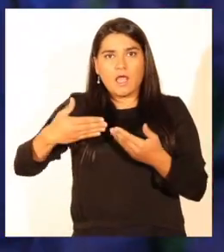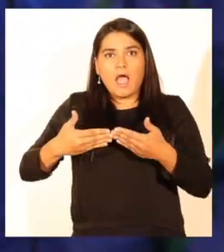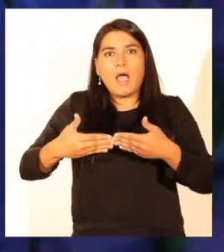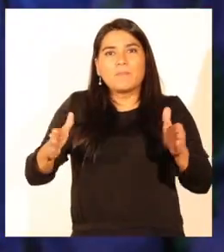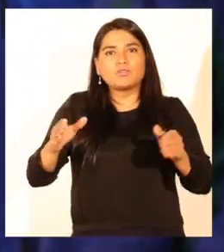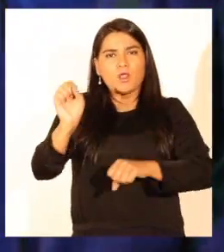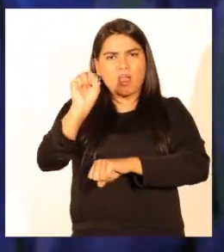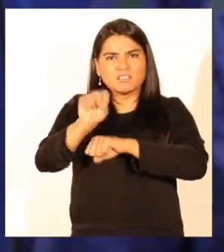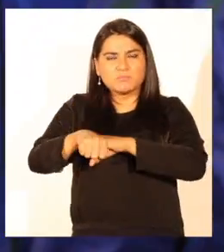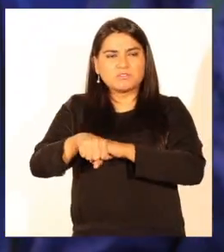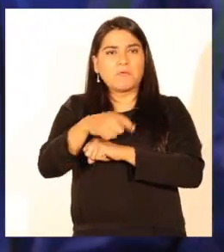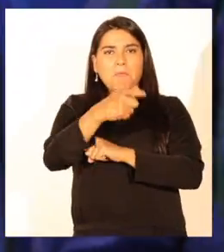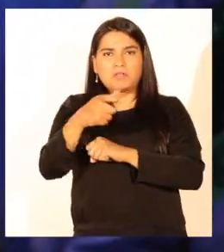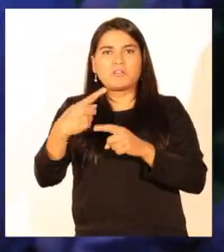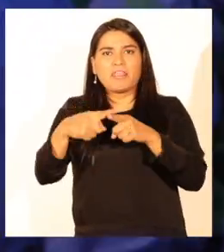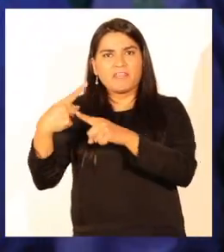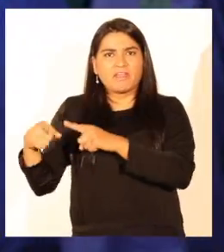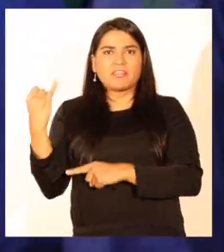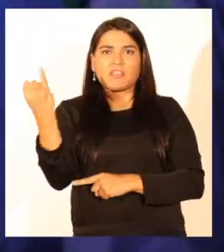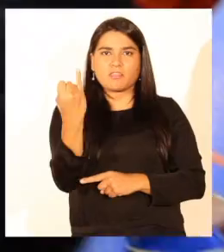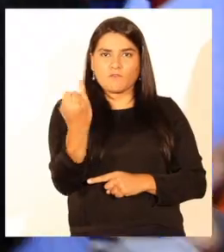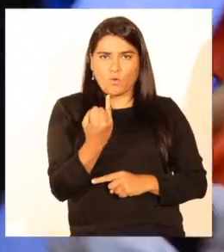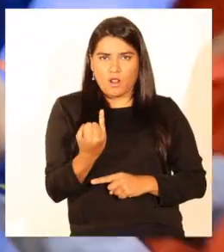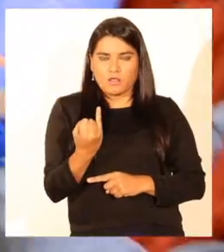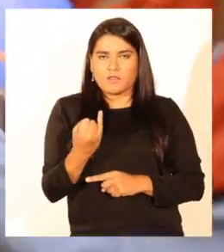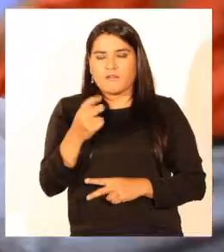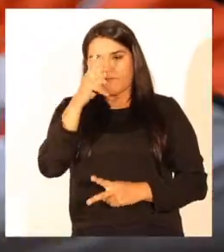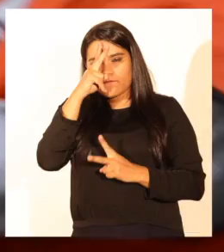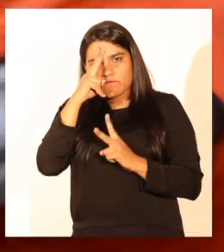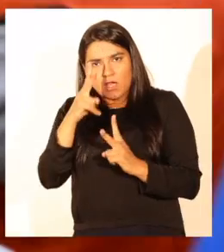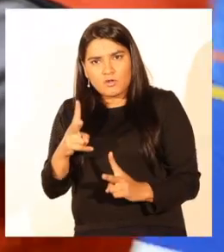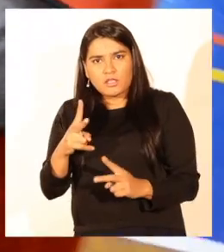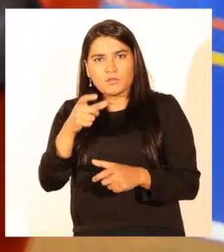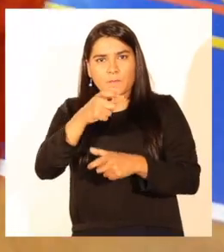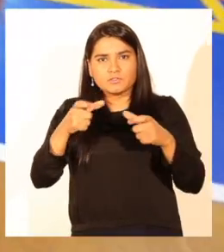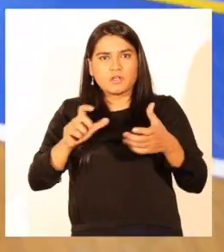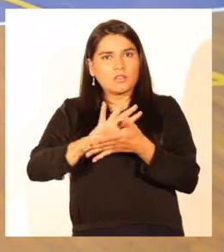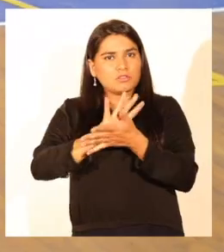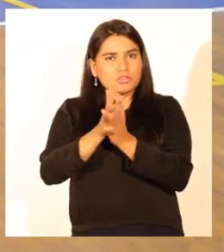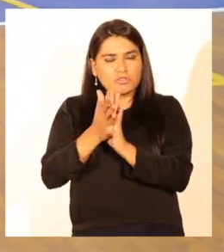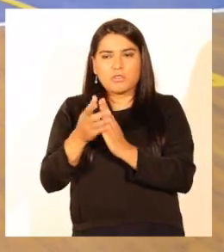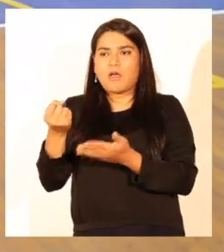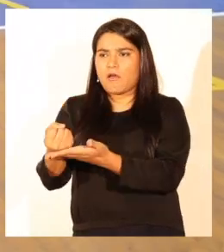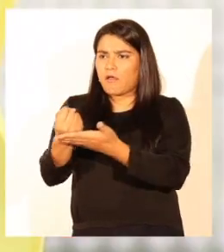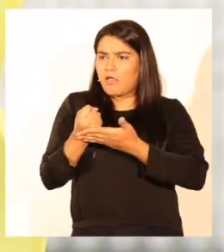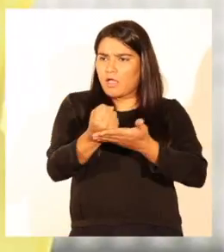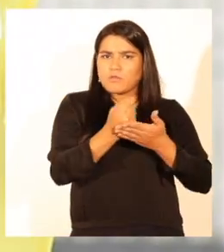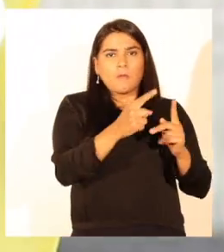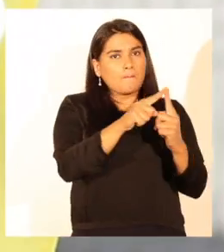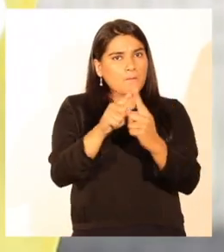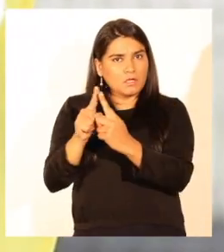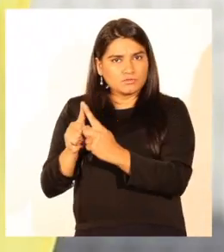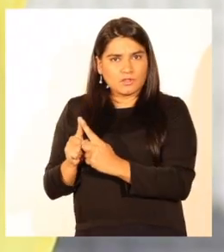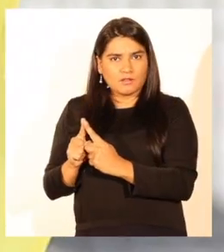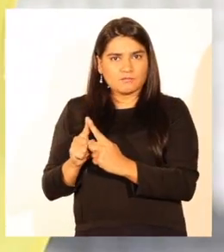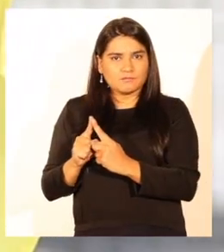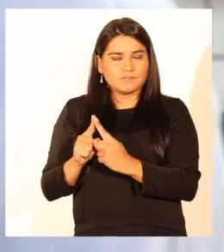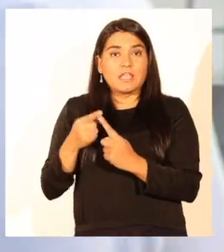apertura y aceptación de las diferencias individuales, valorando a todas las personas por sus contribuciones personales.